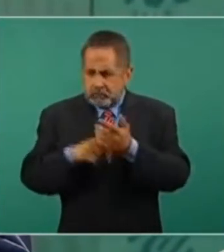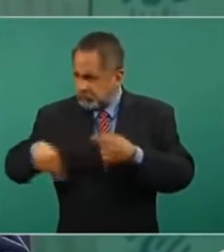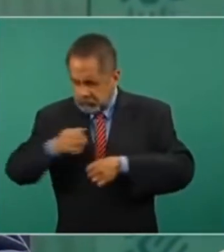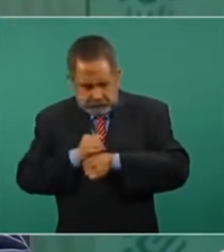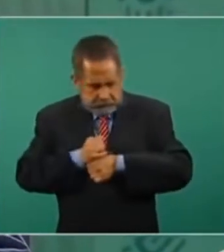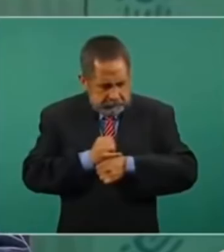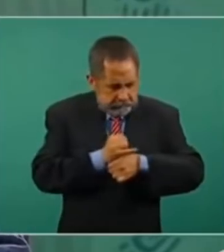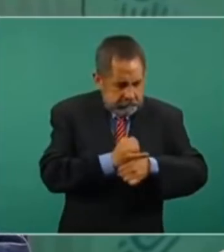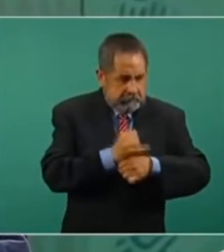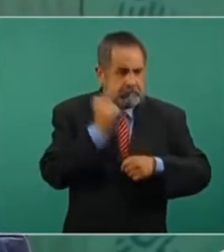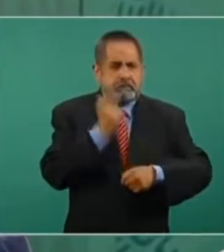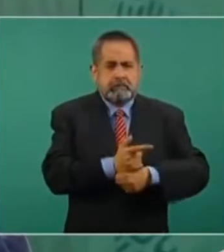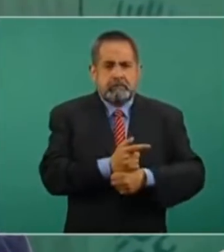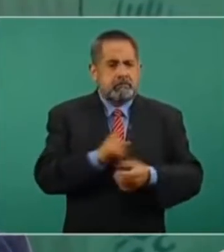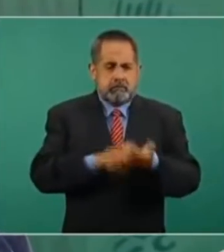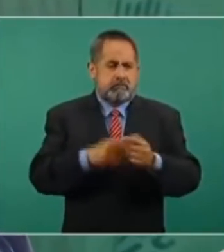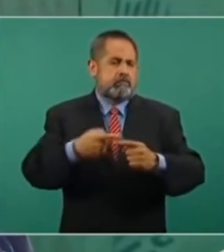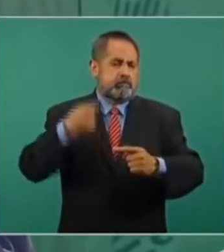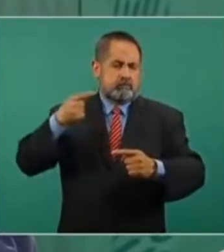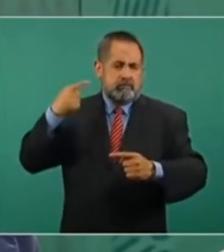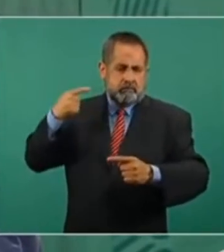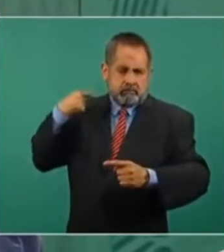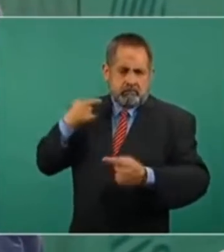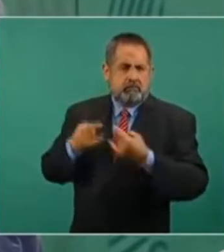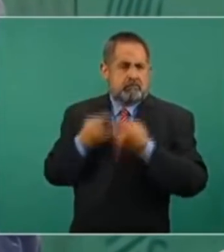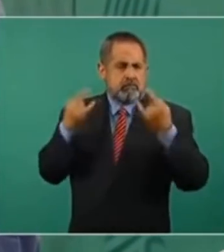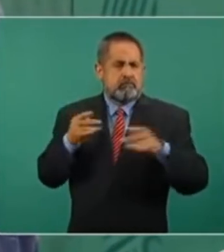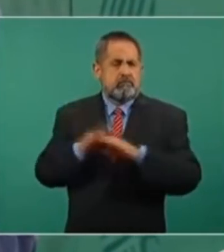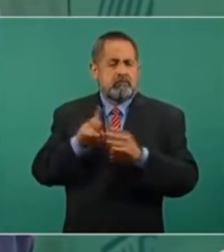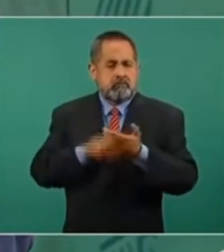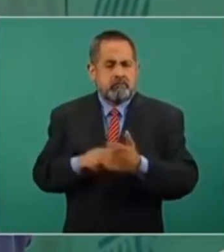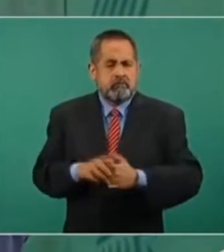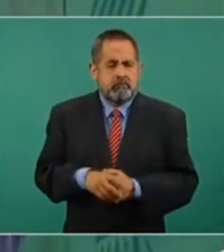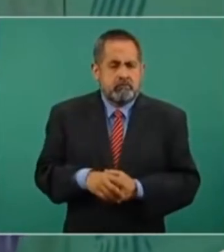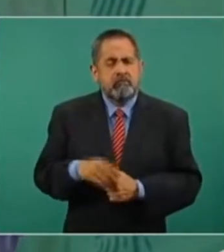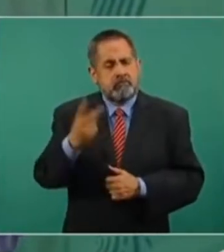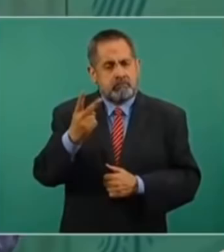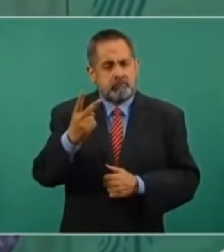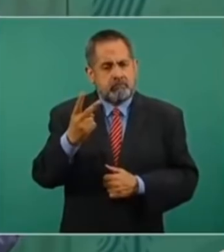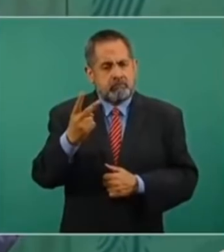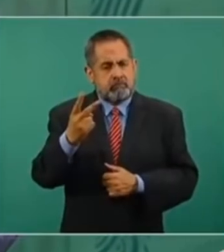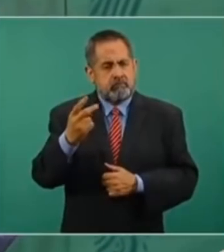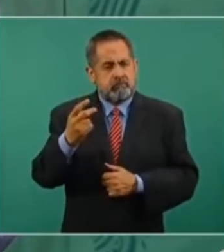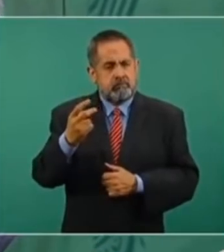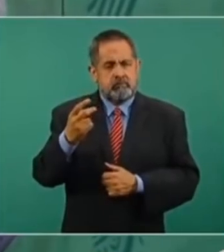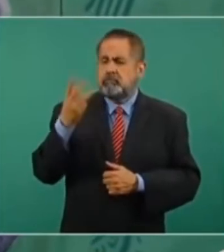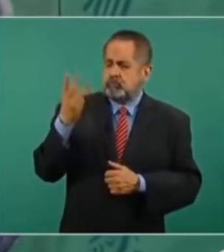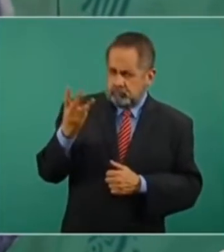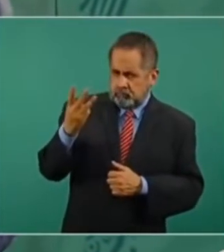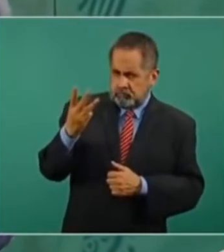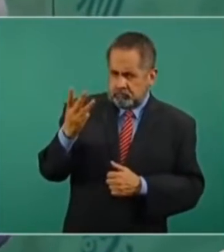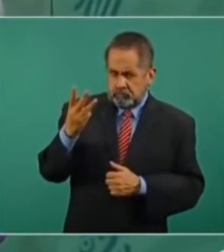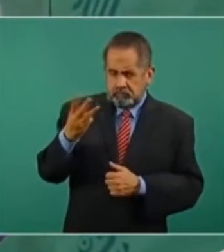Investigamos y han habido en la historia dos, son tres.